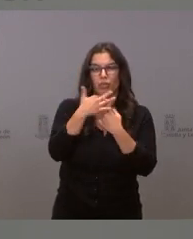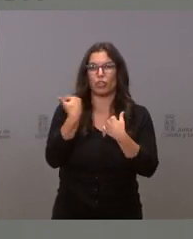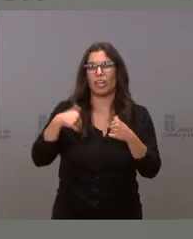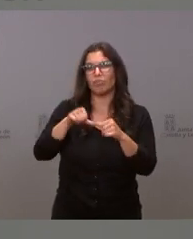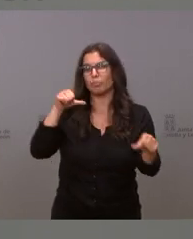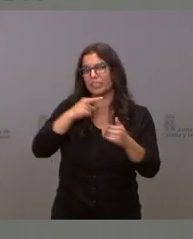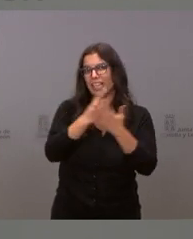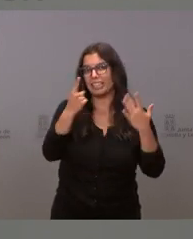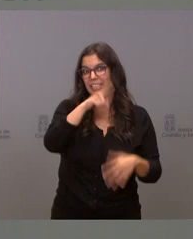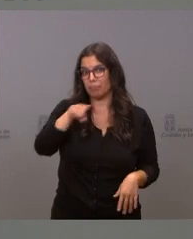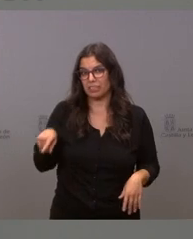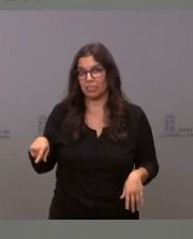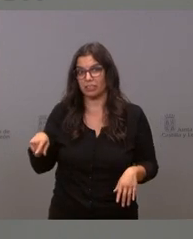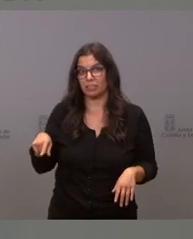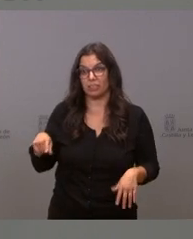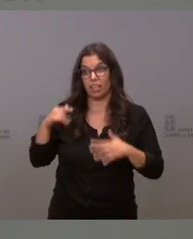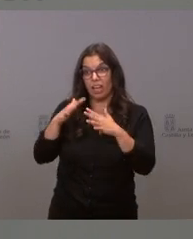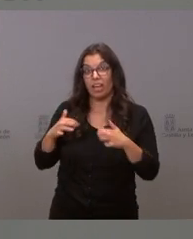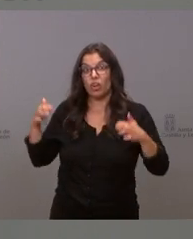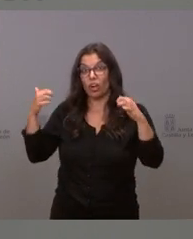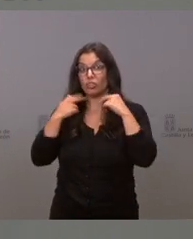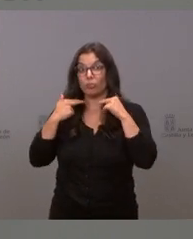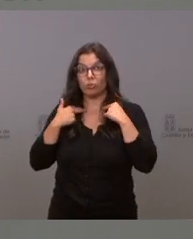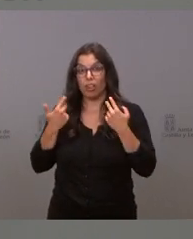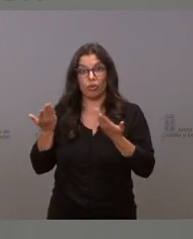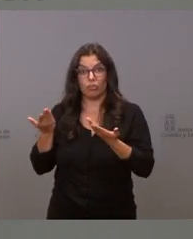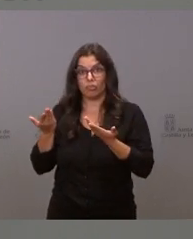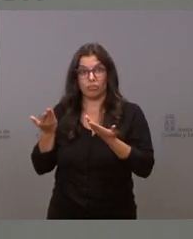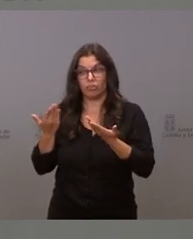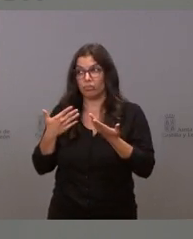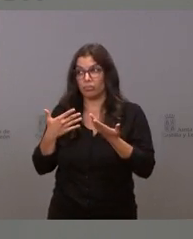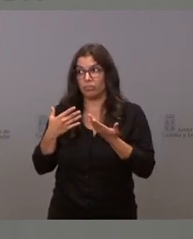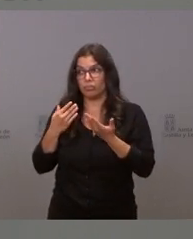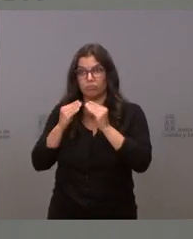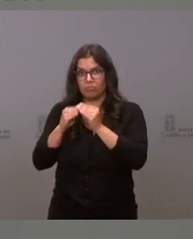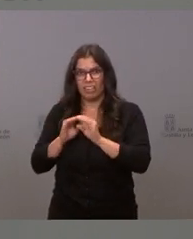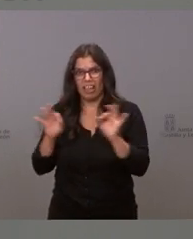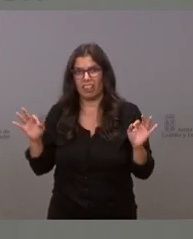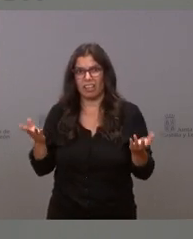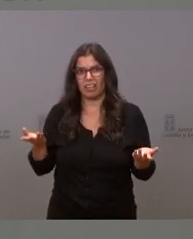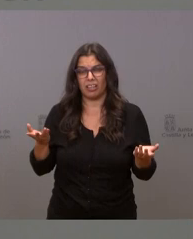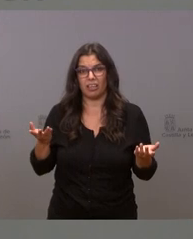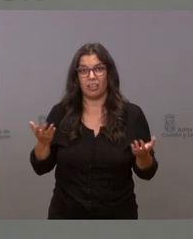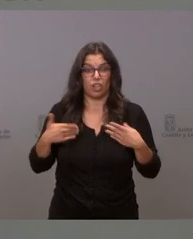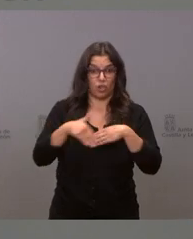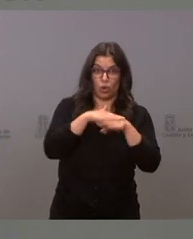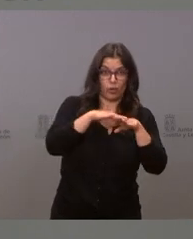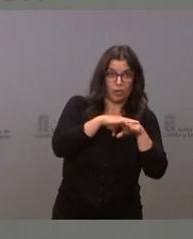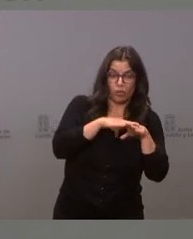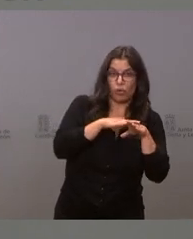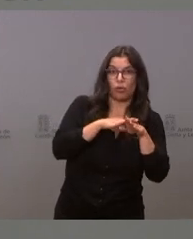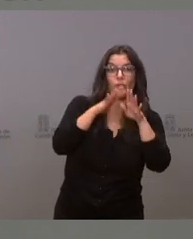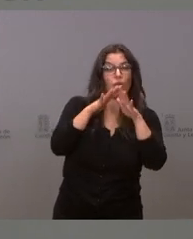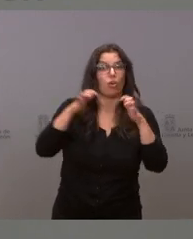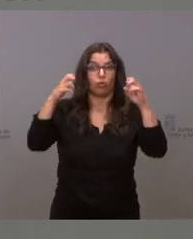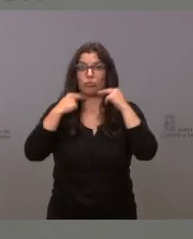y nuestro legislativo no ha tomado iniciativa ni el ejecutivo ni